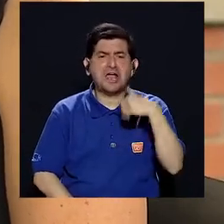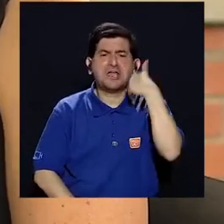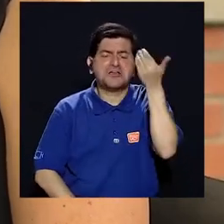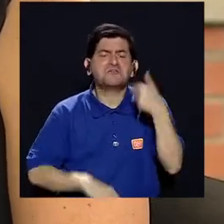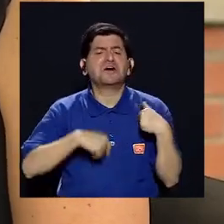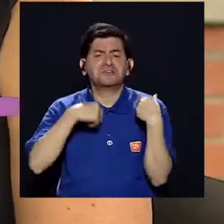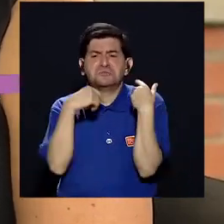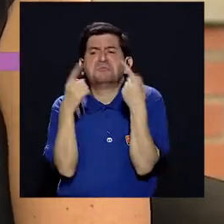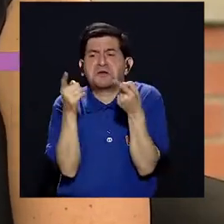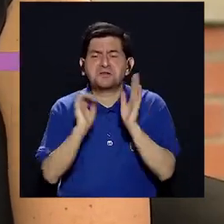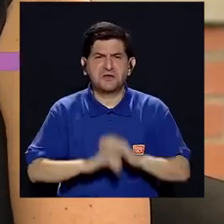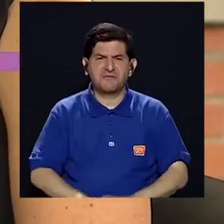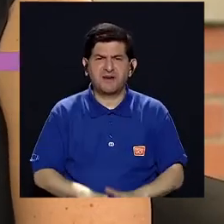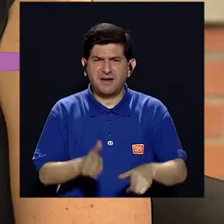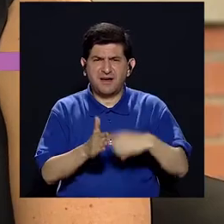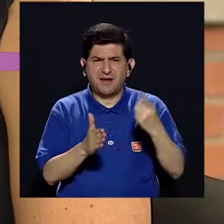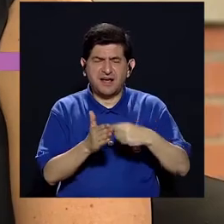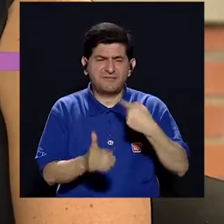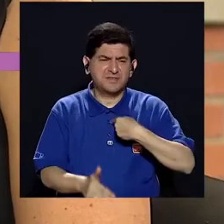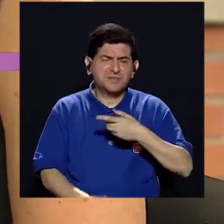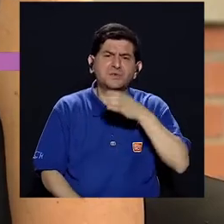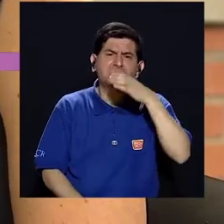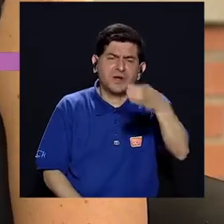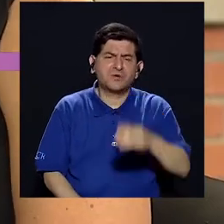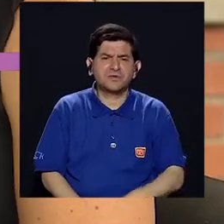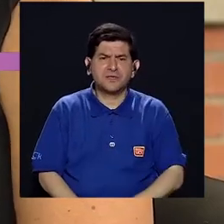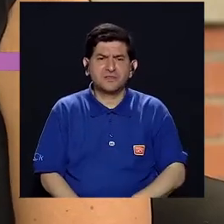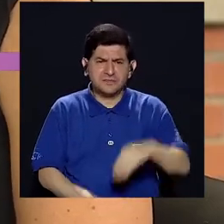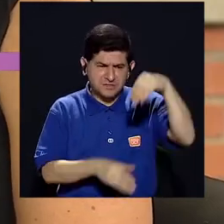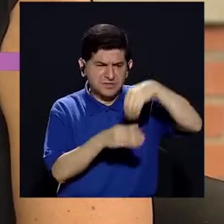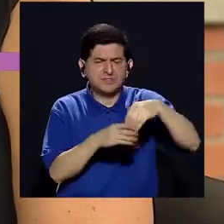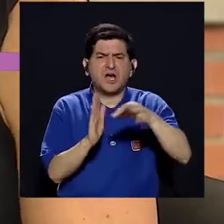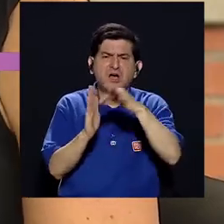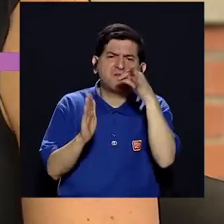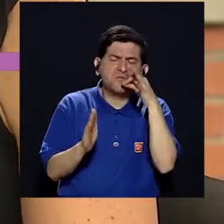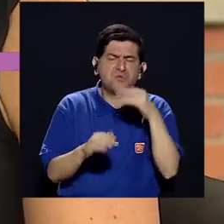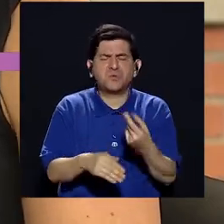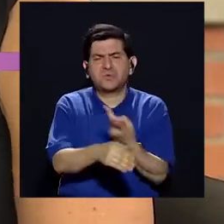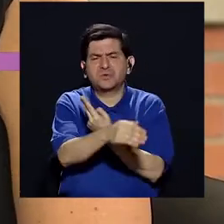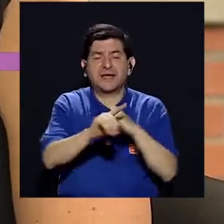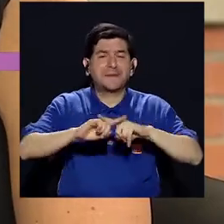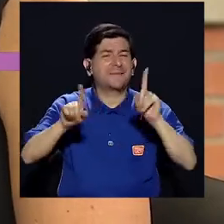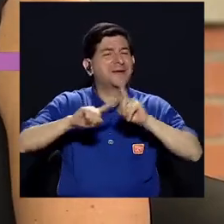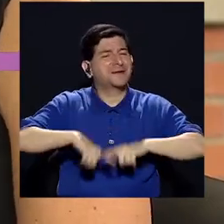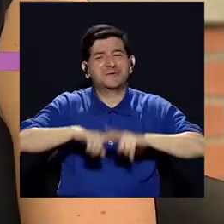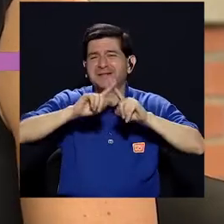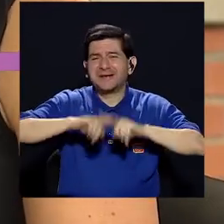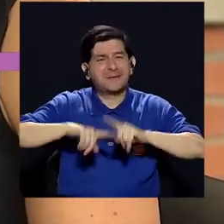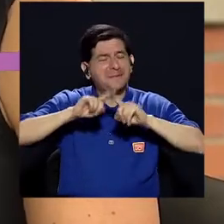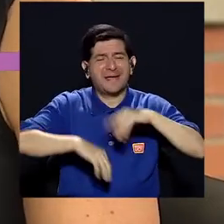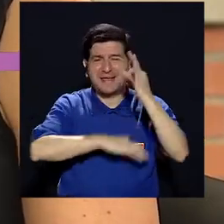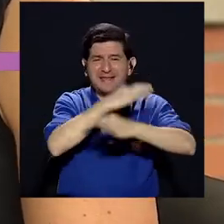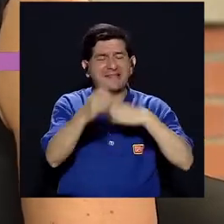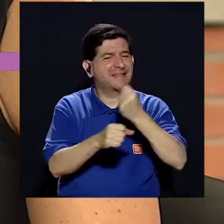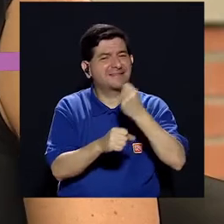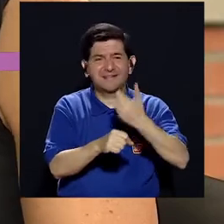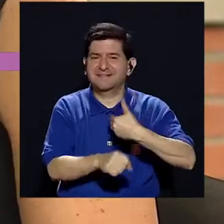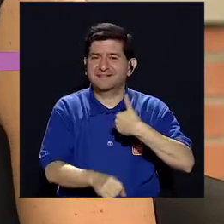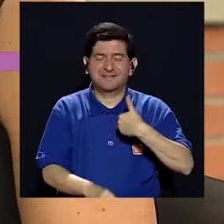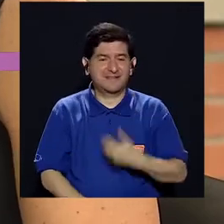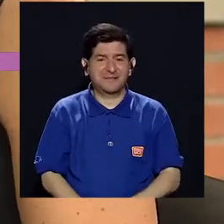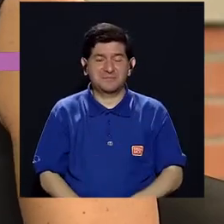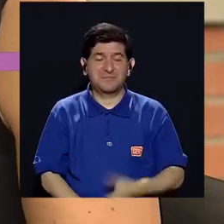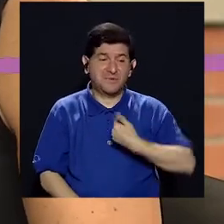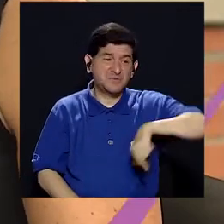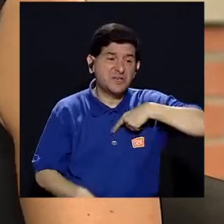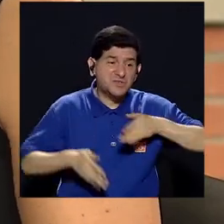Son de fácil transporte. A veces uno siempre recomienda llevar en la merienda frutas, vegetales, pero eso va a depender tal vez del tipo de trabajo